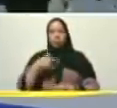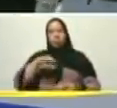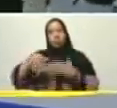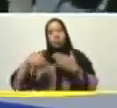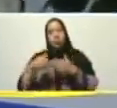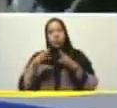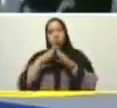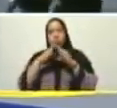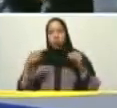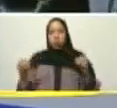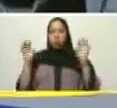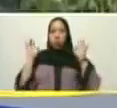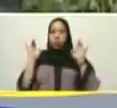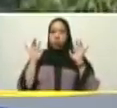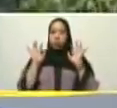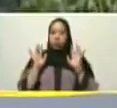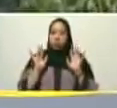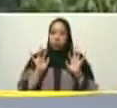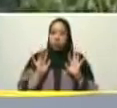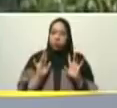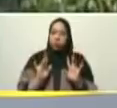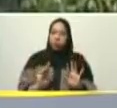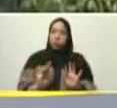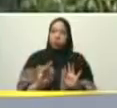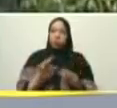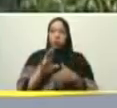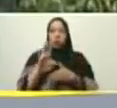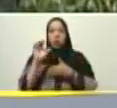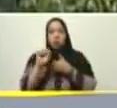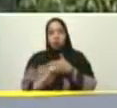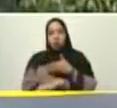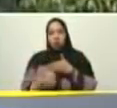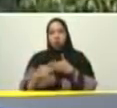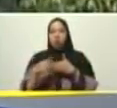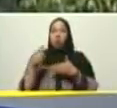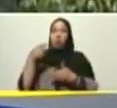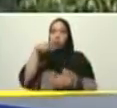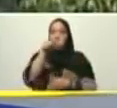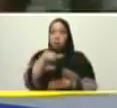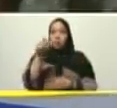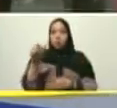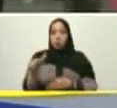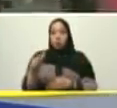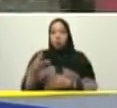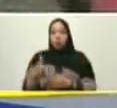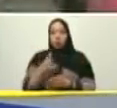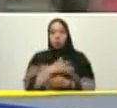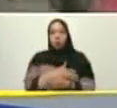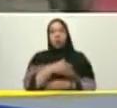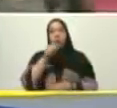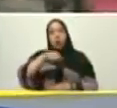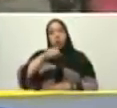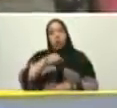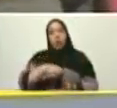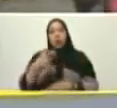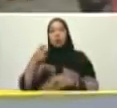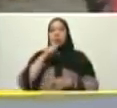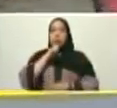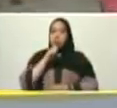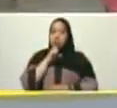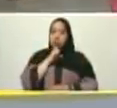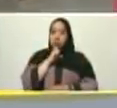de todo el territorio suramericano para poder consolidar, entonces, sí, esa etapa